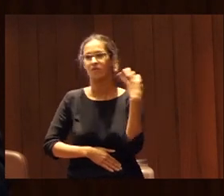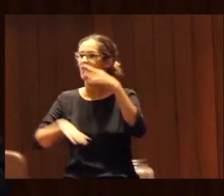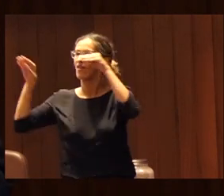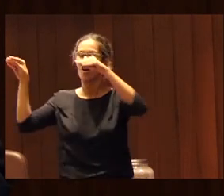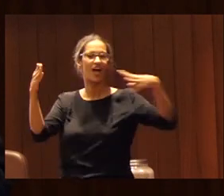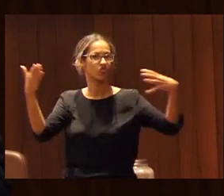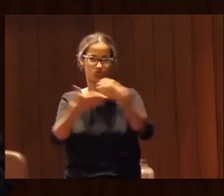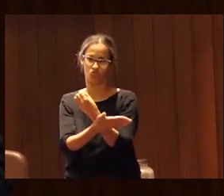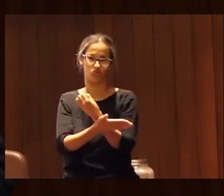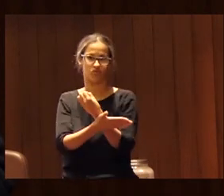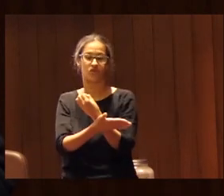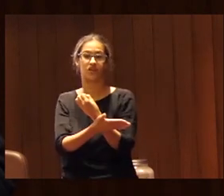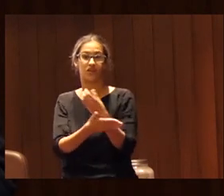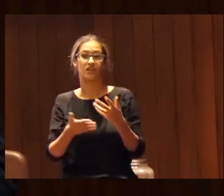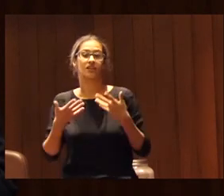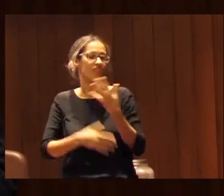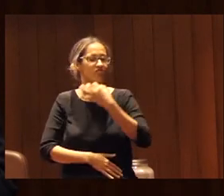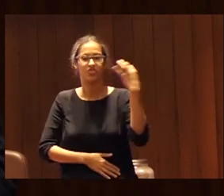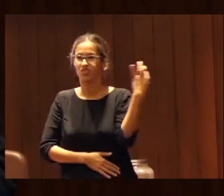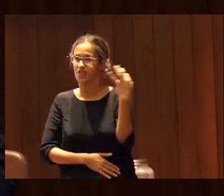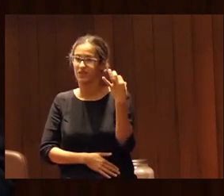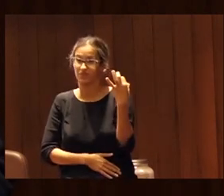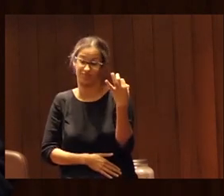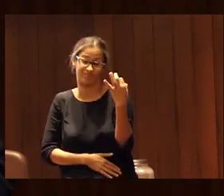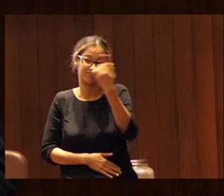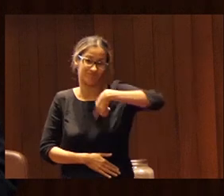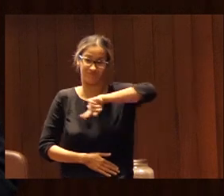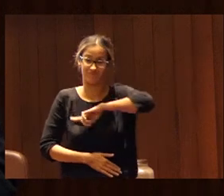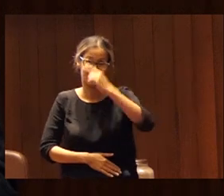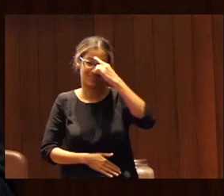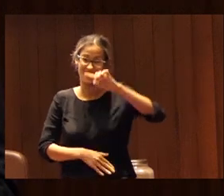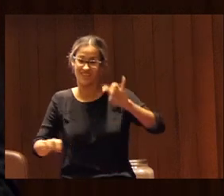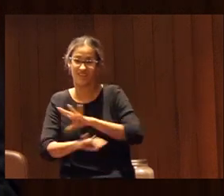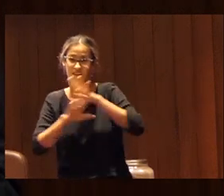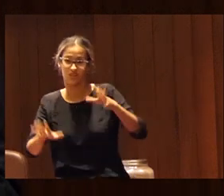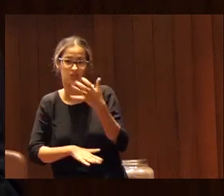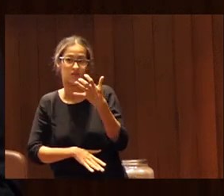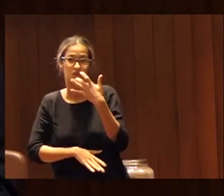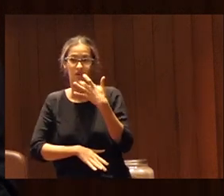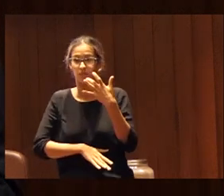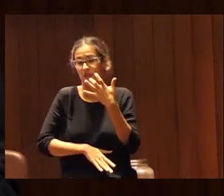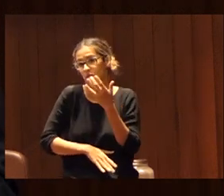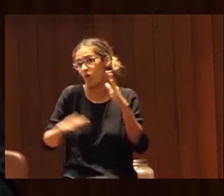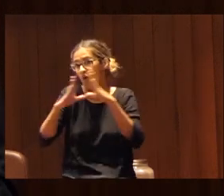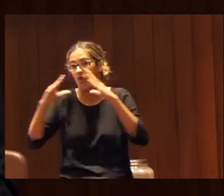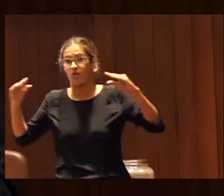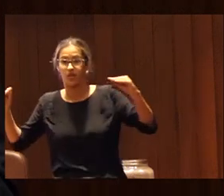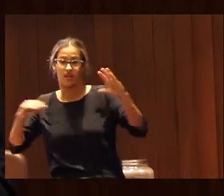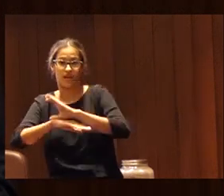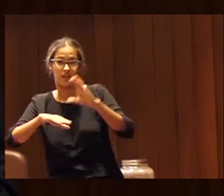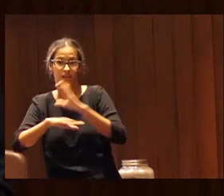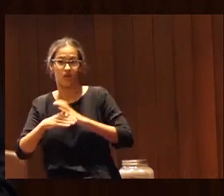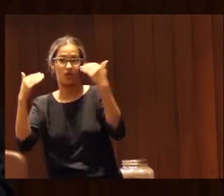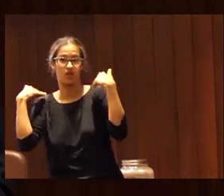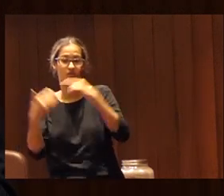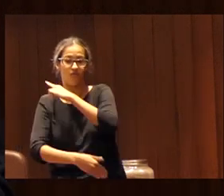y tenemos que tener claro que cuando las personas licenciadas en educación física terminen la carrera o en magisterio deportivo